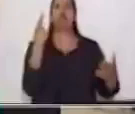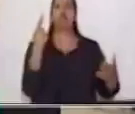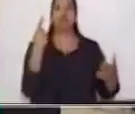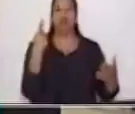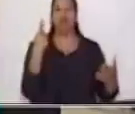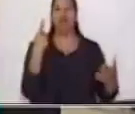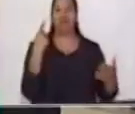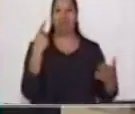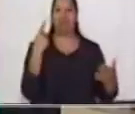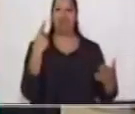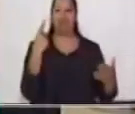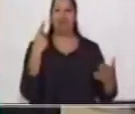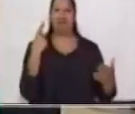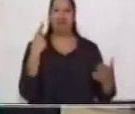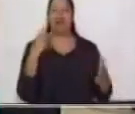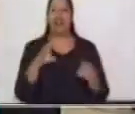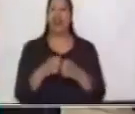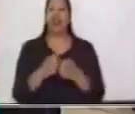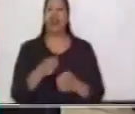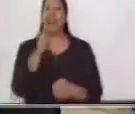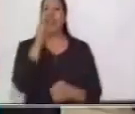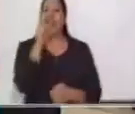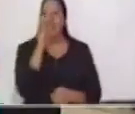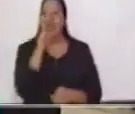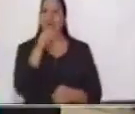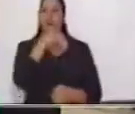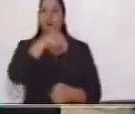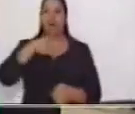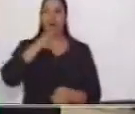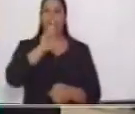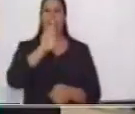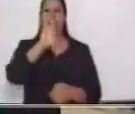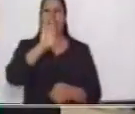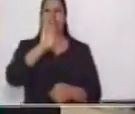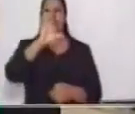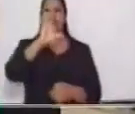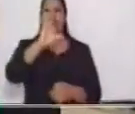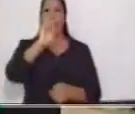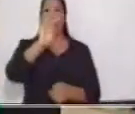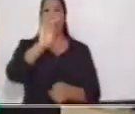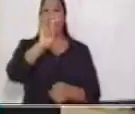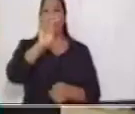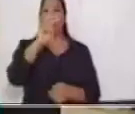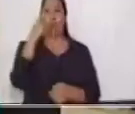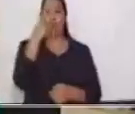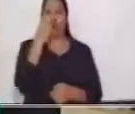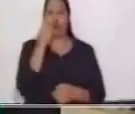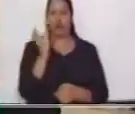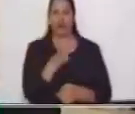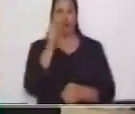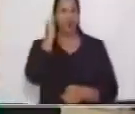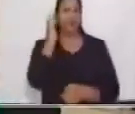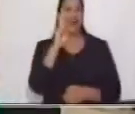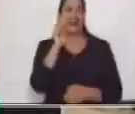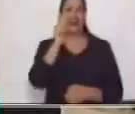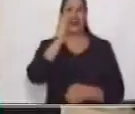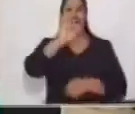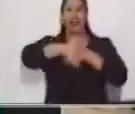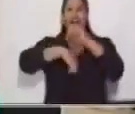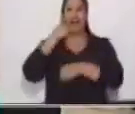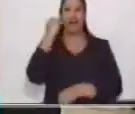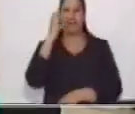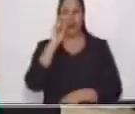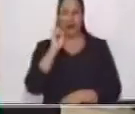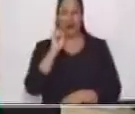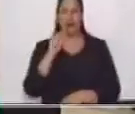es un recurso gráfico. Ahora busquemos en nuestra caja Aprendo en Casa Materiales. Yo aquí tengo crayones y un marcador.